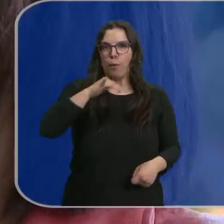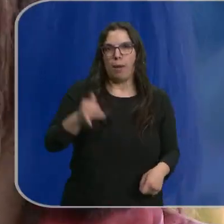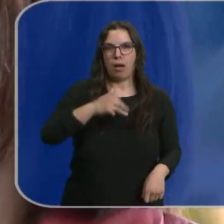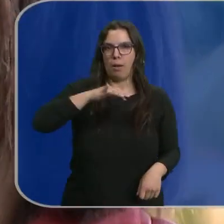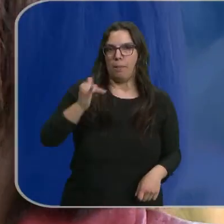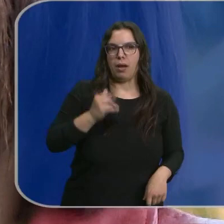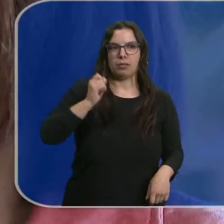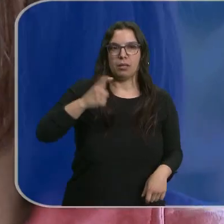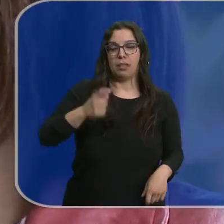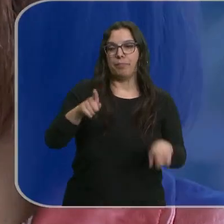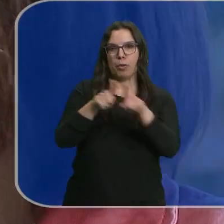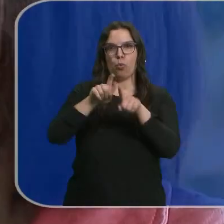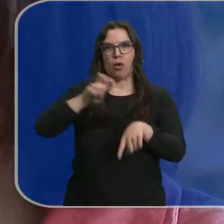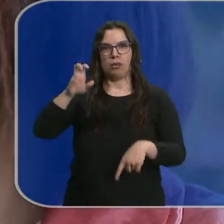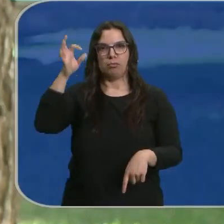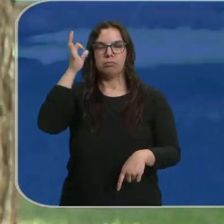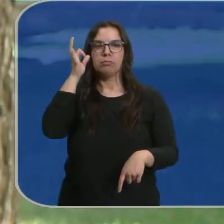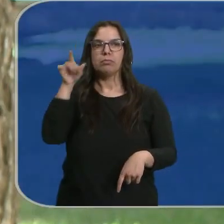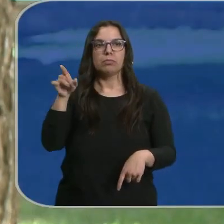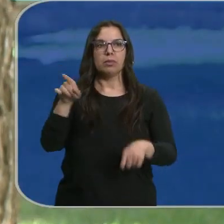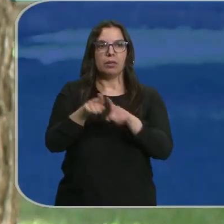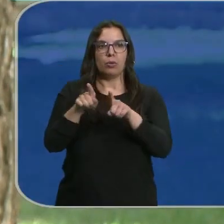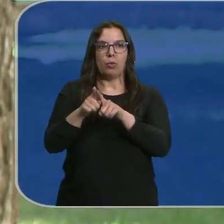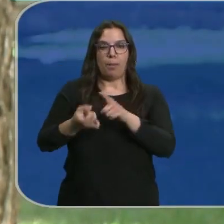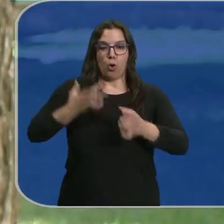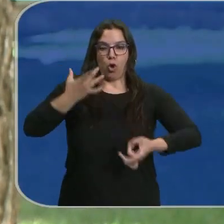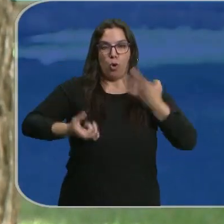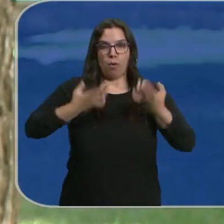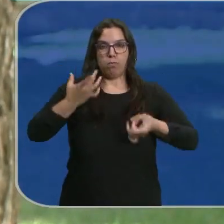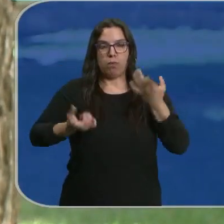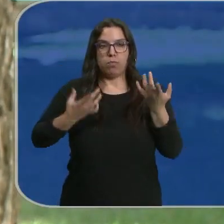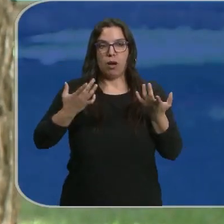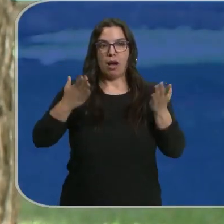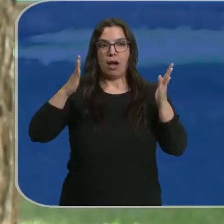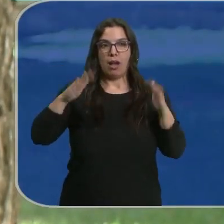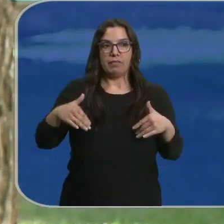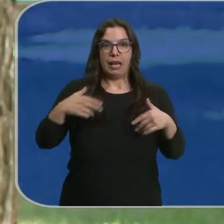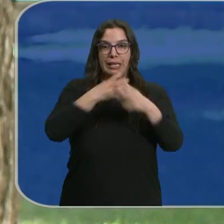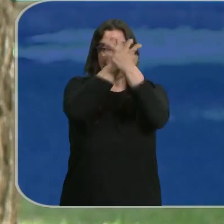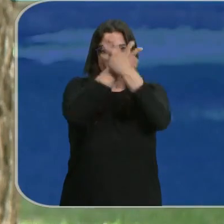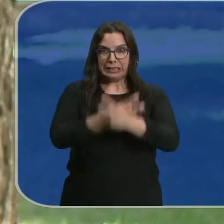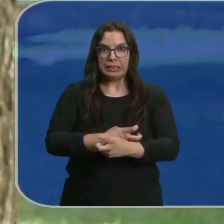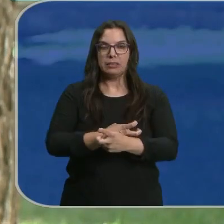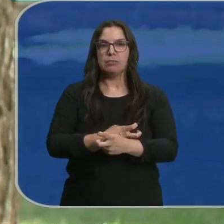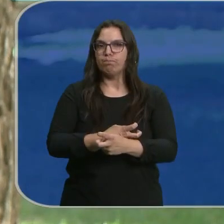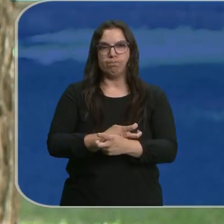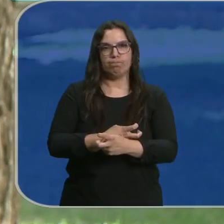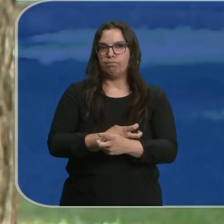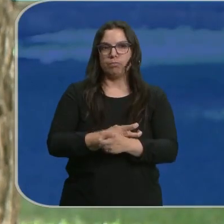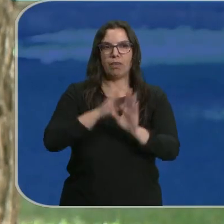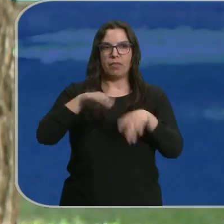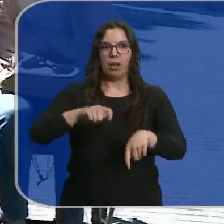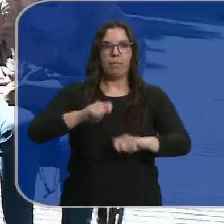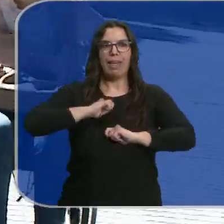de baja. Como Yolanda. Entre brote y brote y como me quedó el esqueleto pues tuvieron que